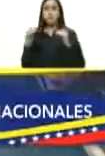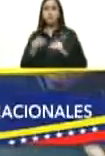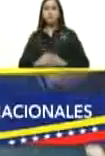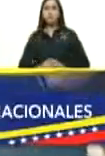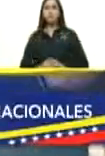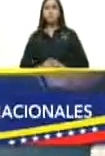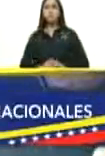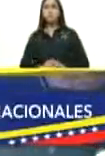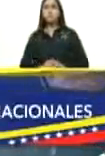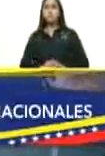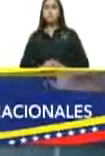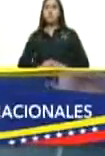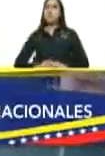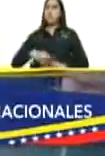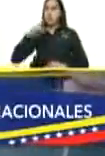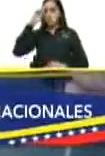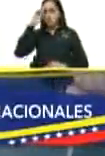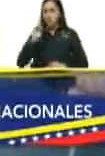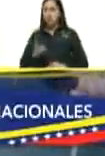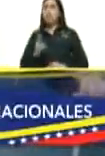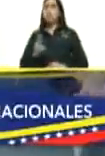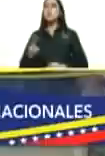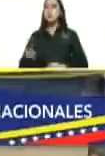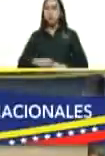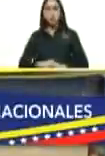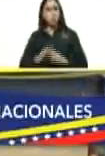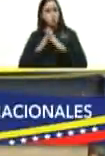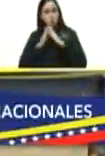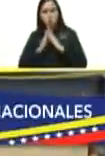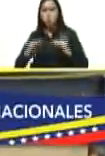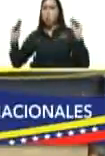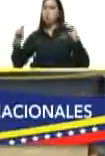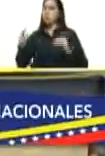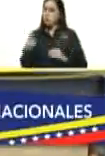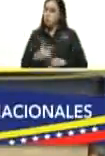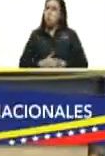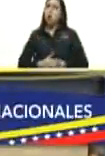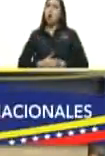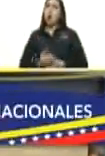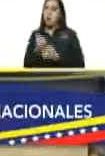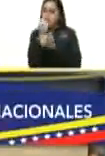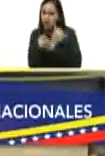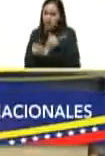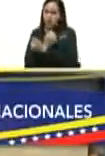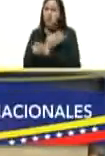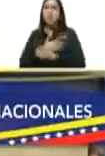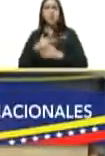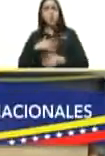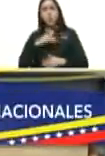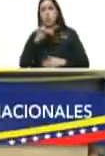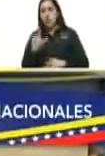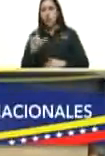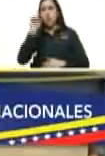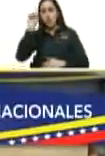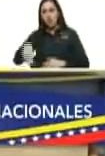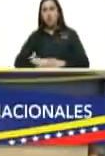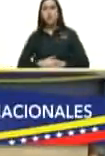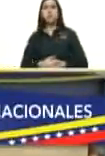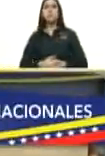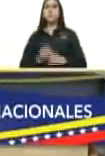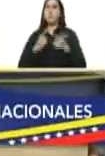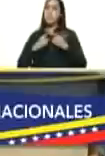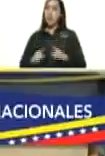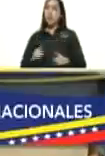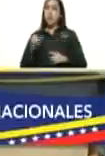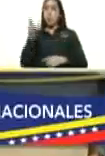si me respeta te respeto si me quieres te quiero y si pretendes